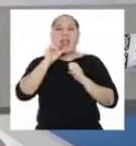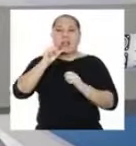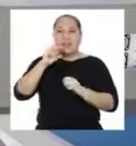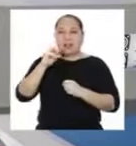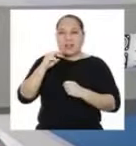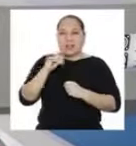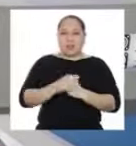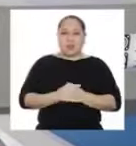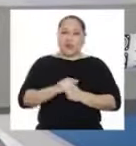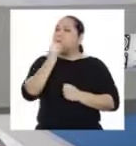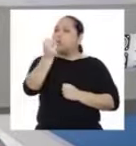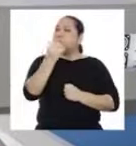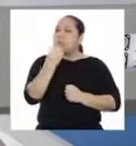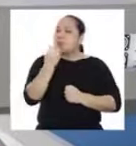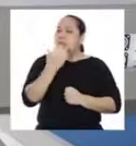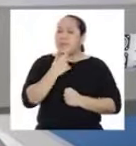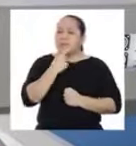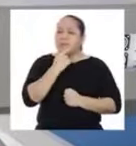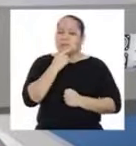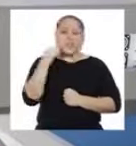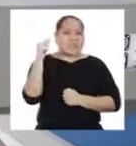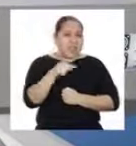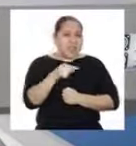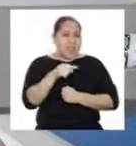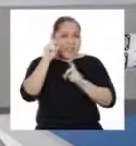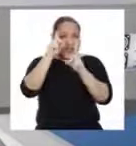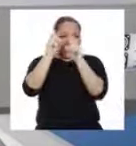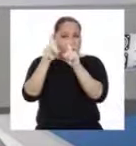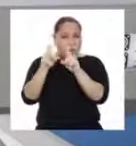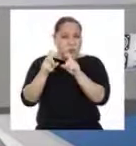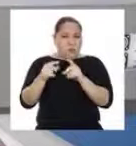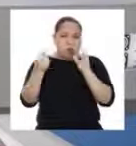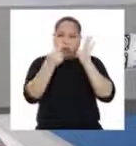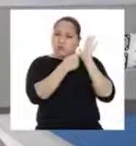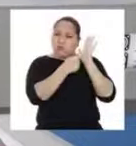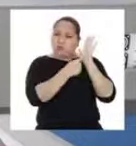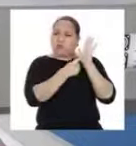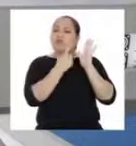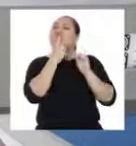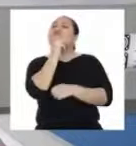Y díganme, ¿sobre qué habrá sido esta encuesta?